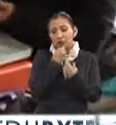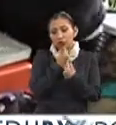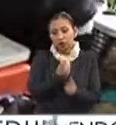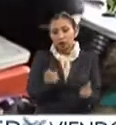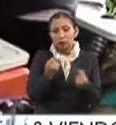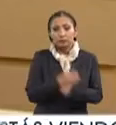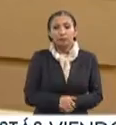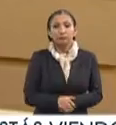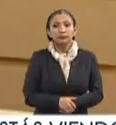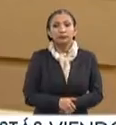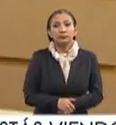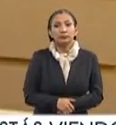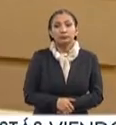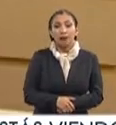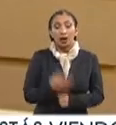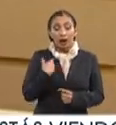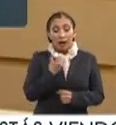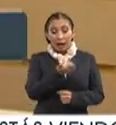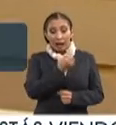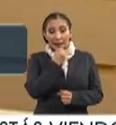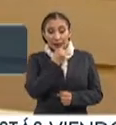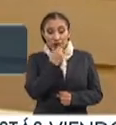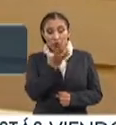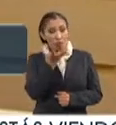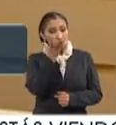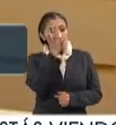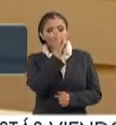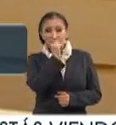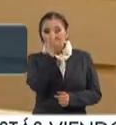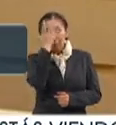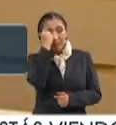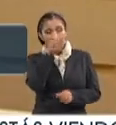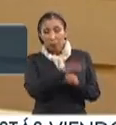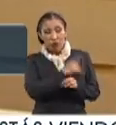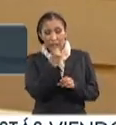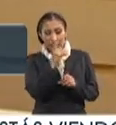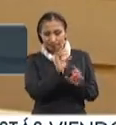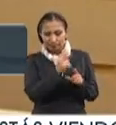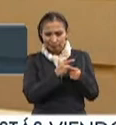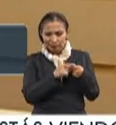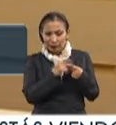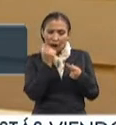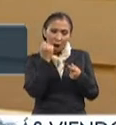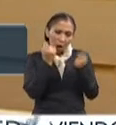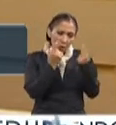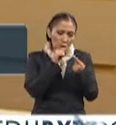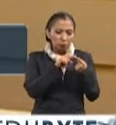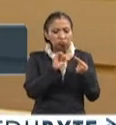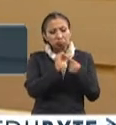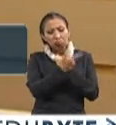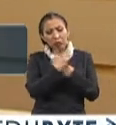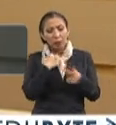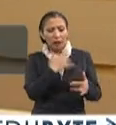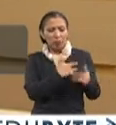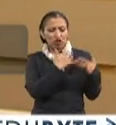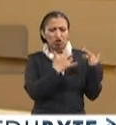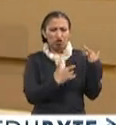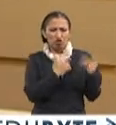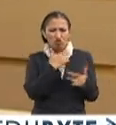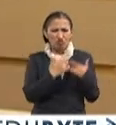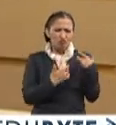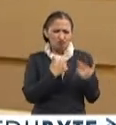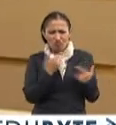los menores. El bajo rendimiento escolar se puede dar por distintas situaciones. Puede ser por una situación emocional,